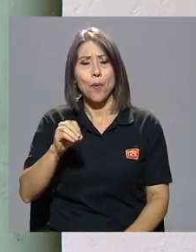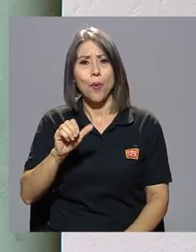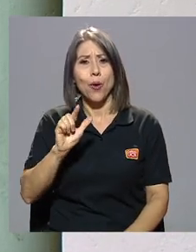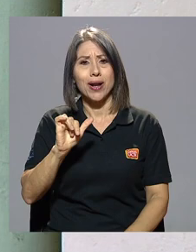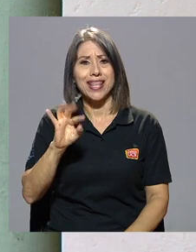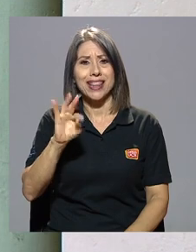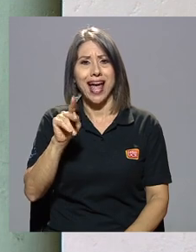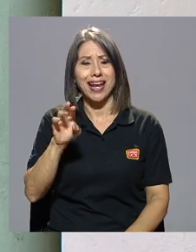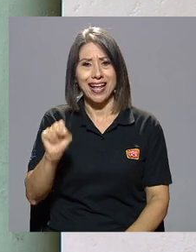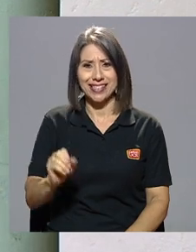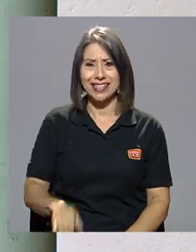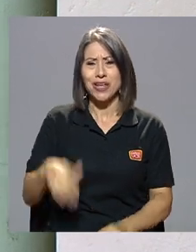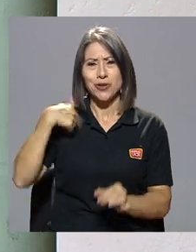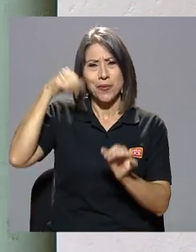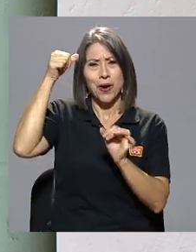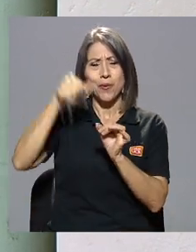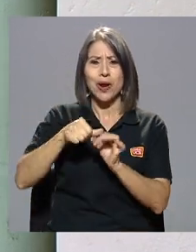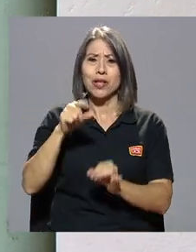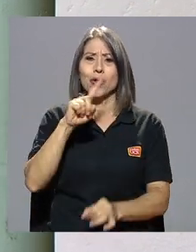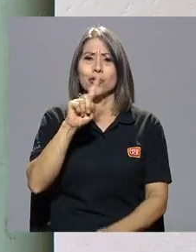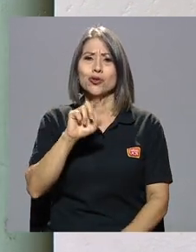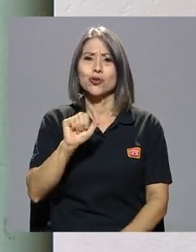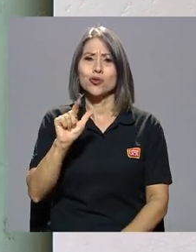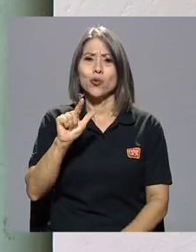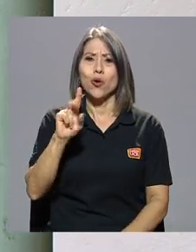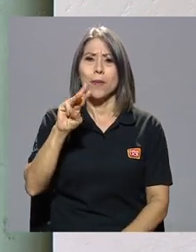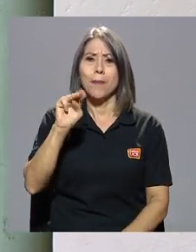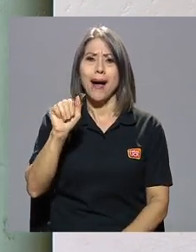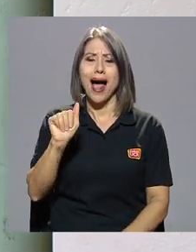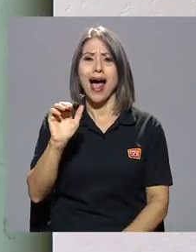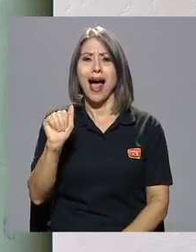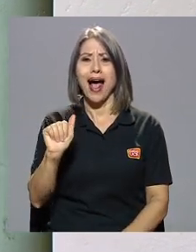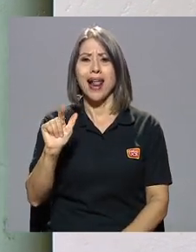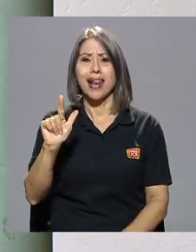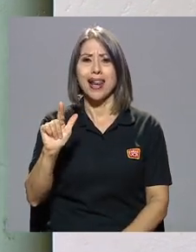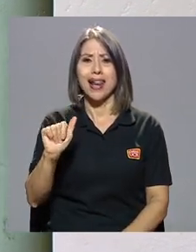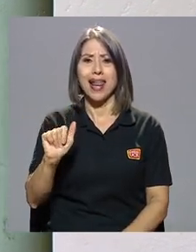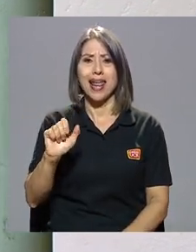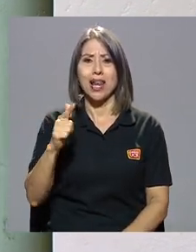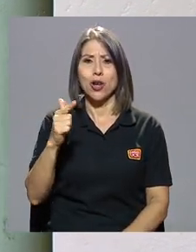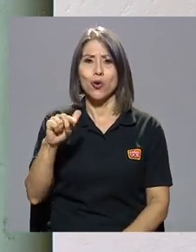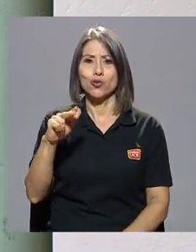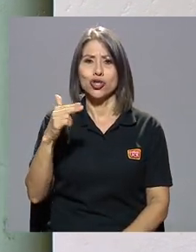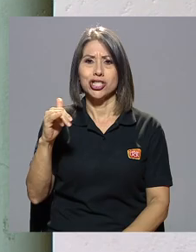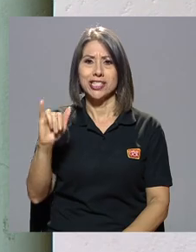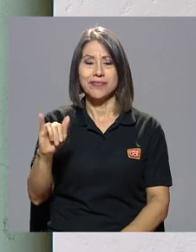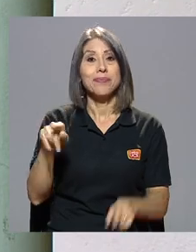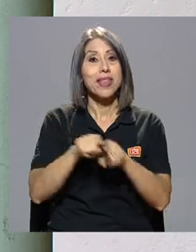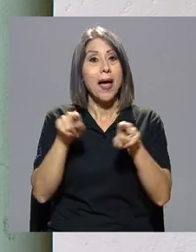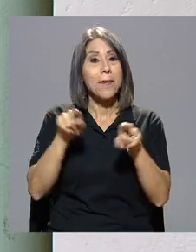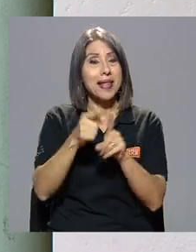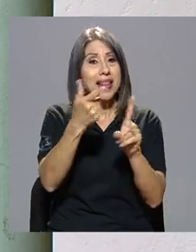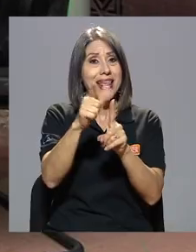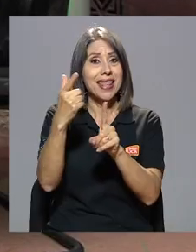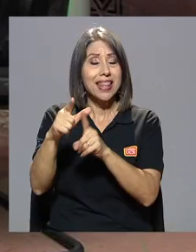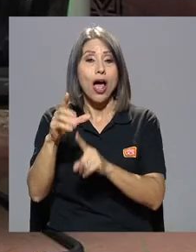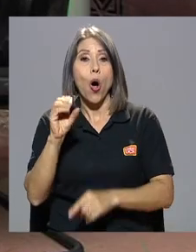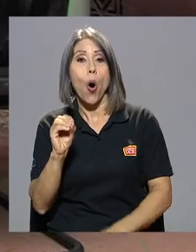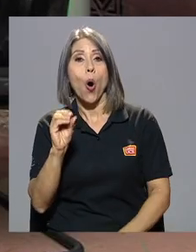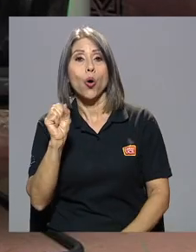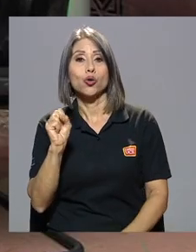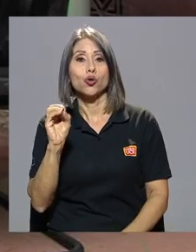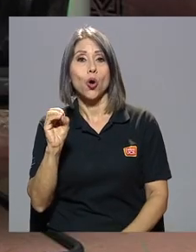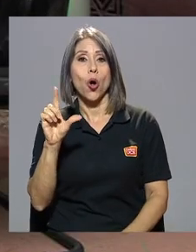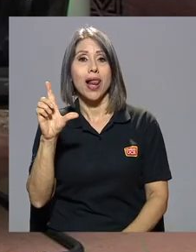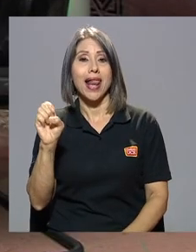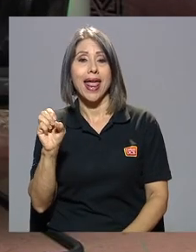Ajá. Zulma, Leluchiga, me acuerdo. Bueno, la letra y las canciones napolitanas, o